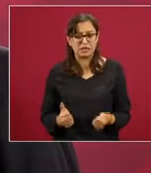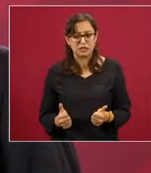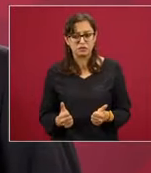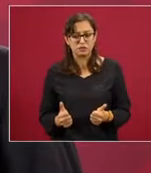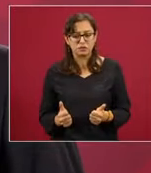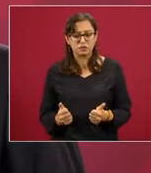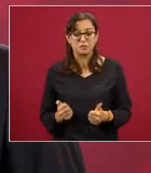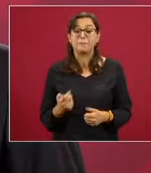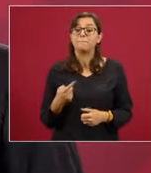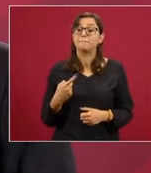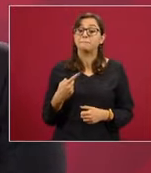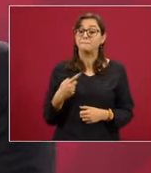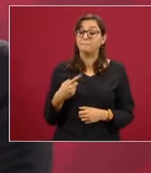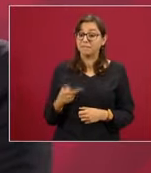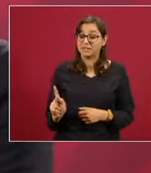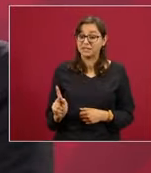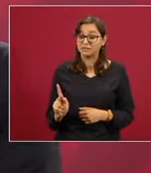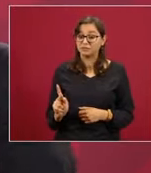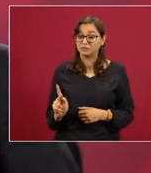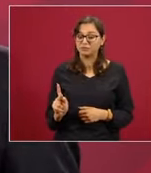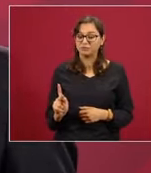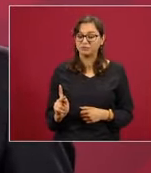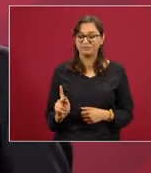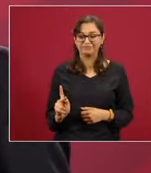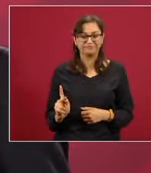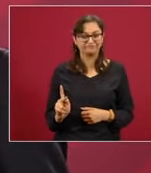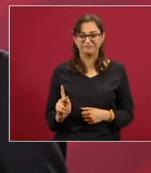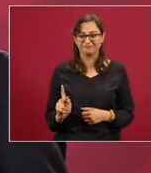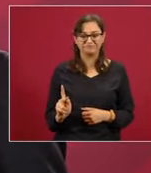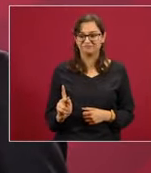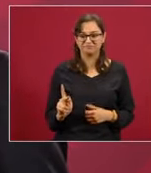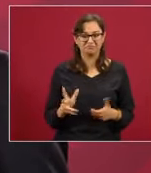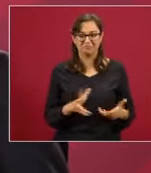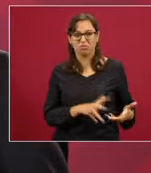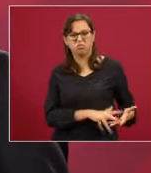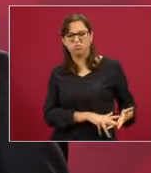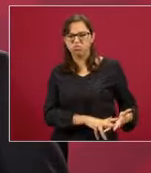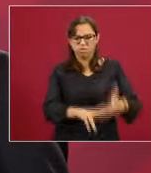no estoy de acuerdo con esa vía.